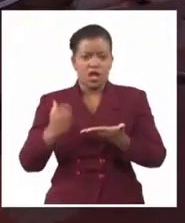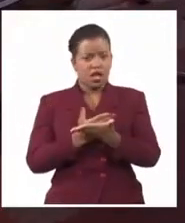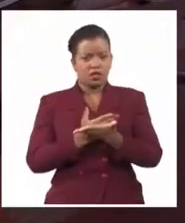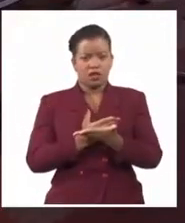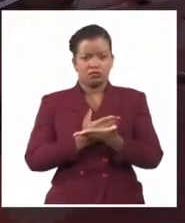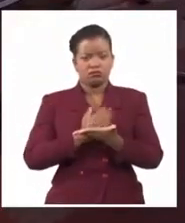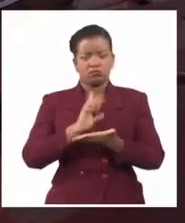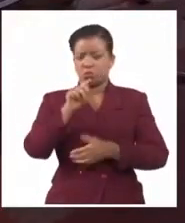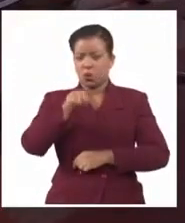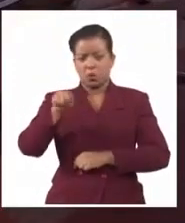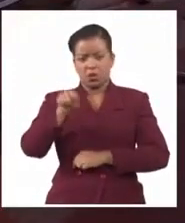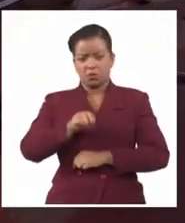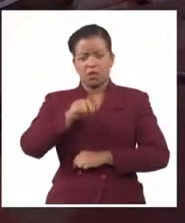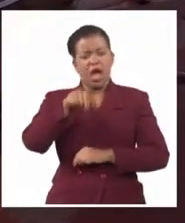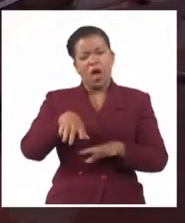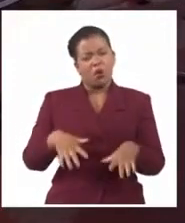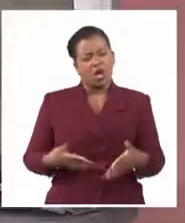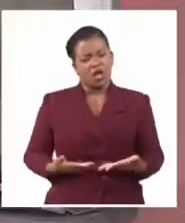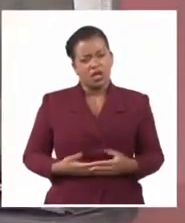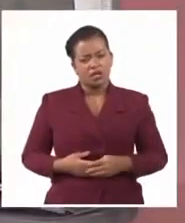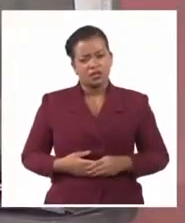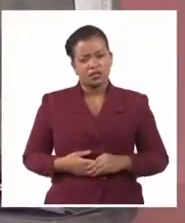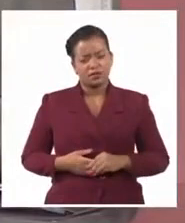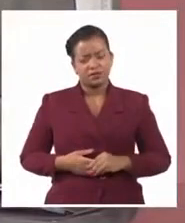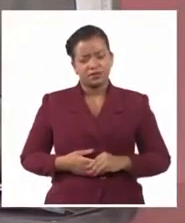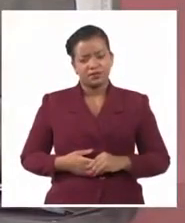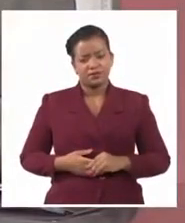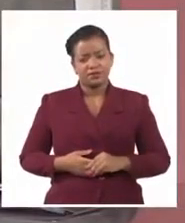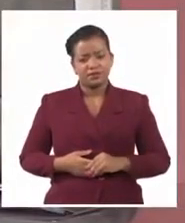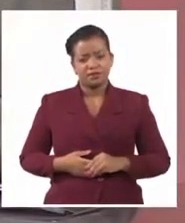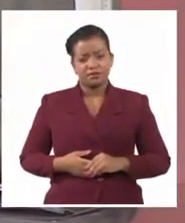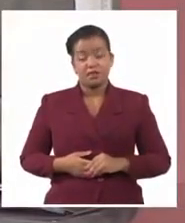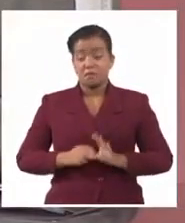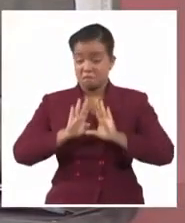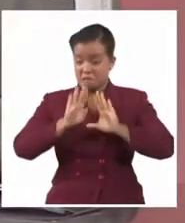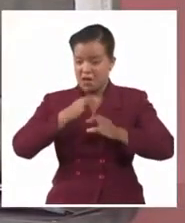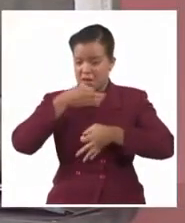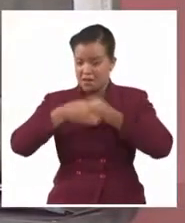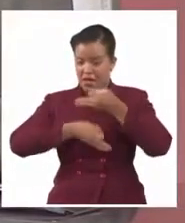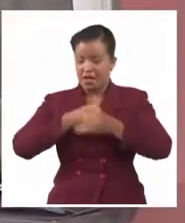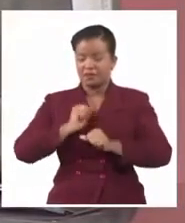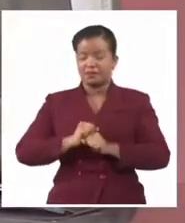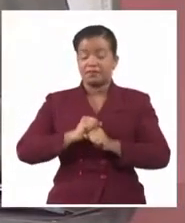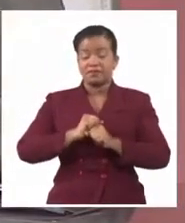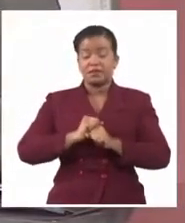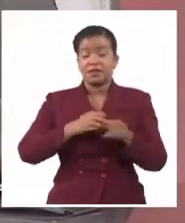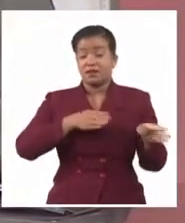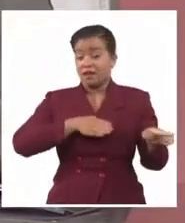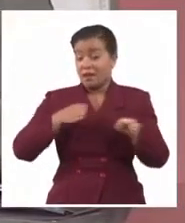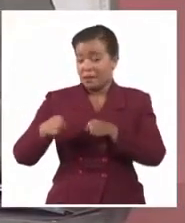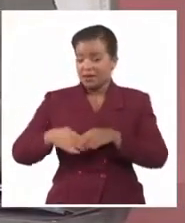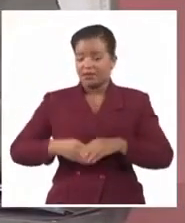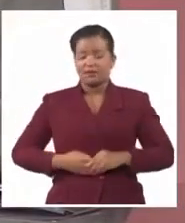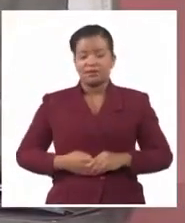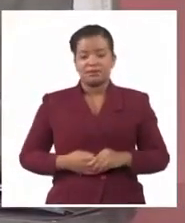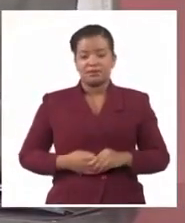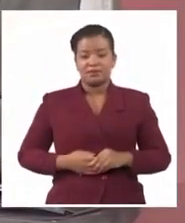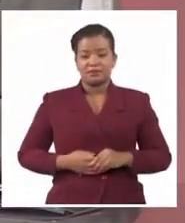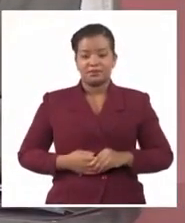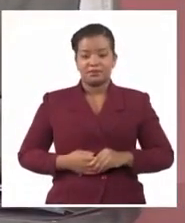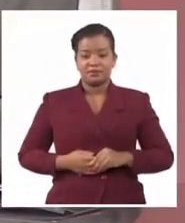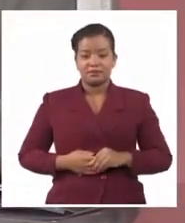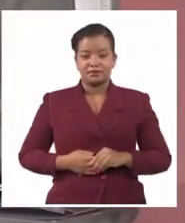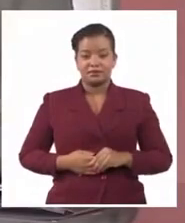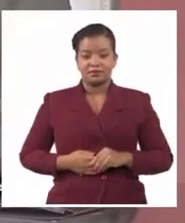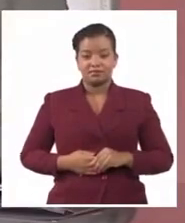práctica. Les voy a explicar. Y además se va a definir por